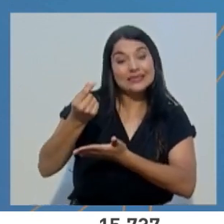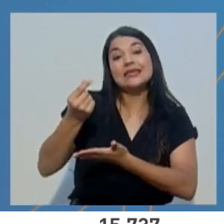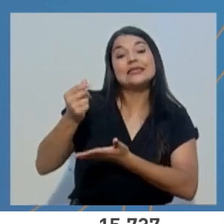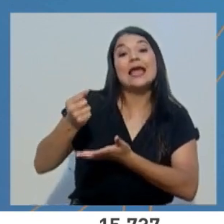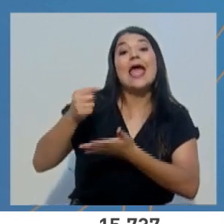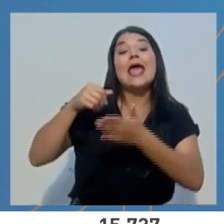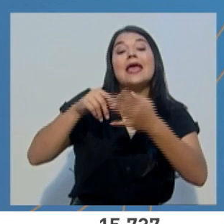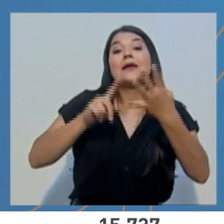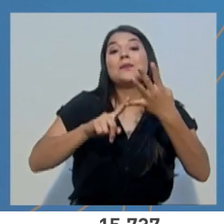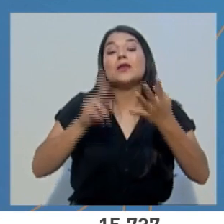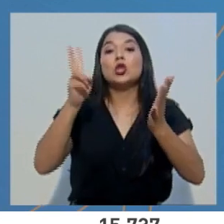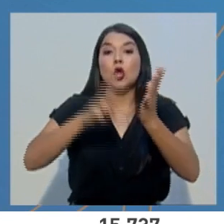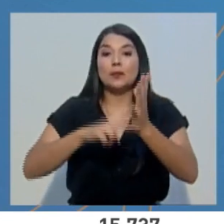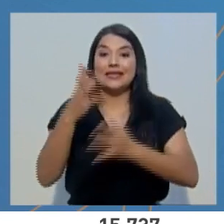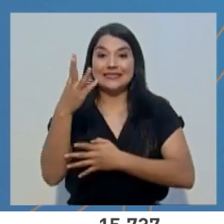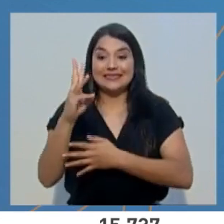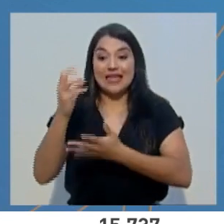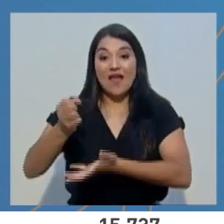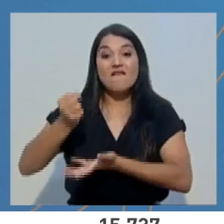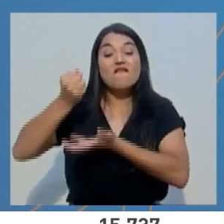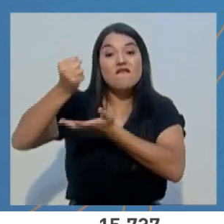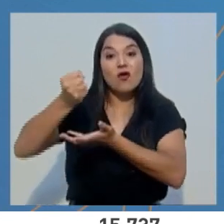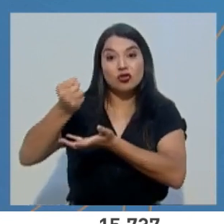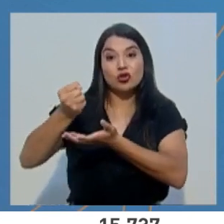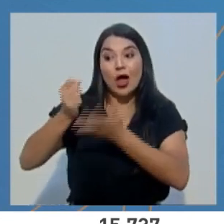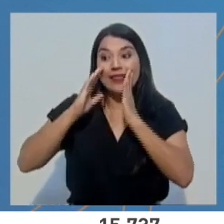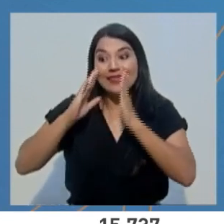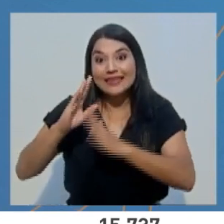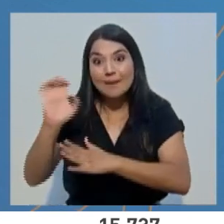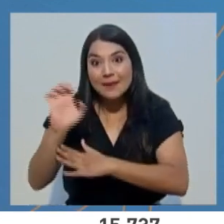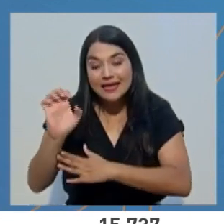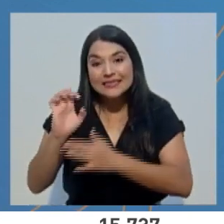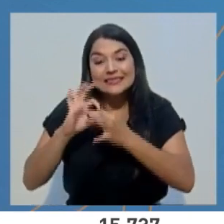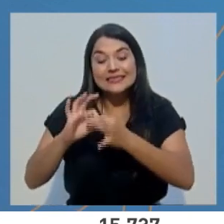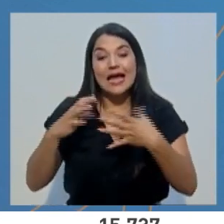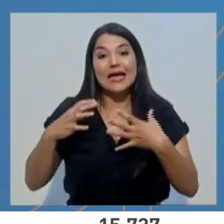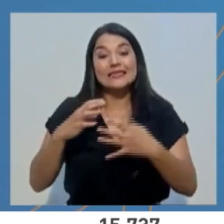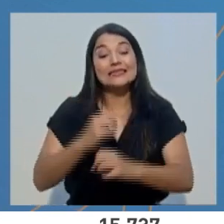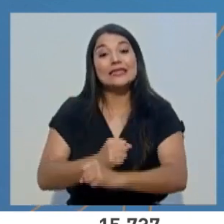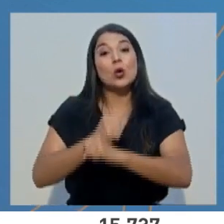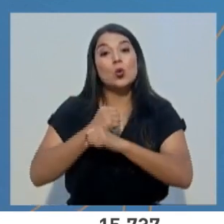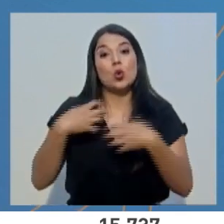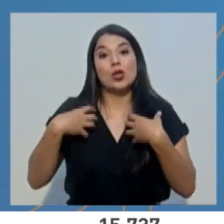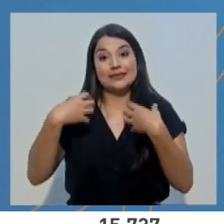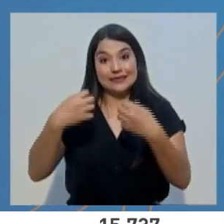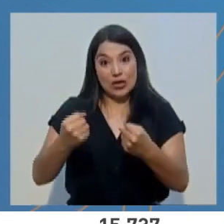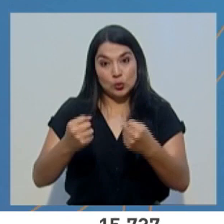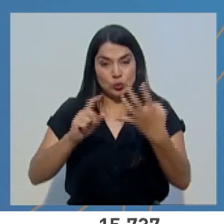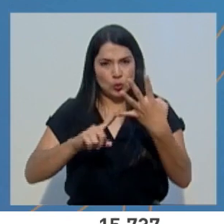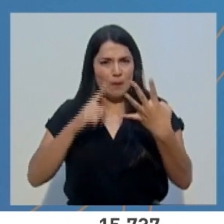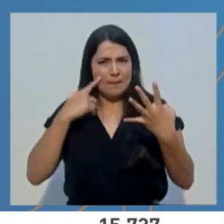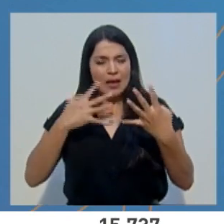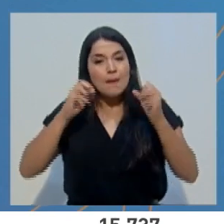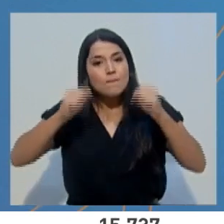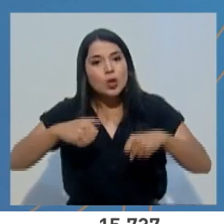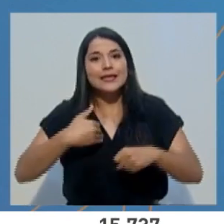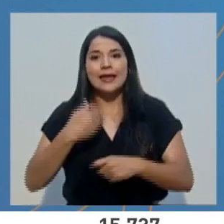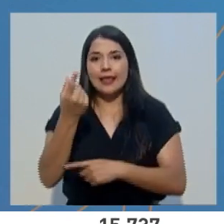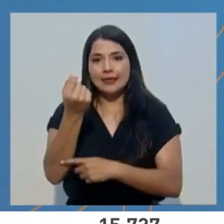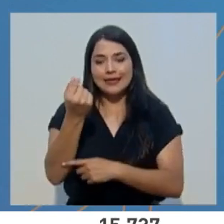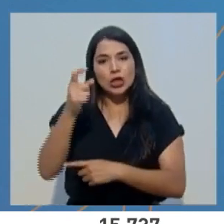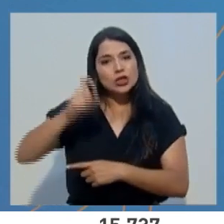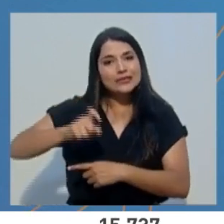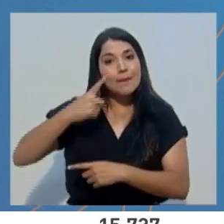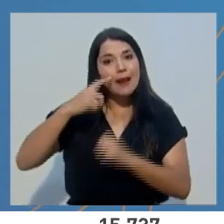Contingencia del Seguro de Salud para disponer de los recursos financieros necesarios para la respuesta.